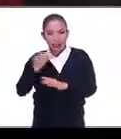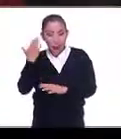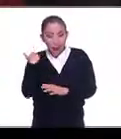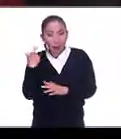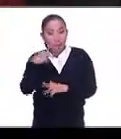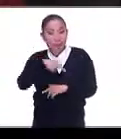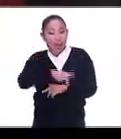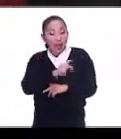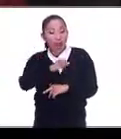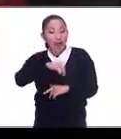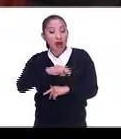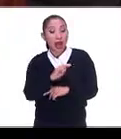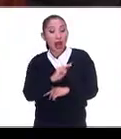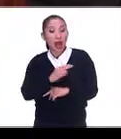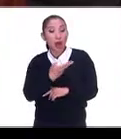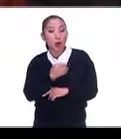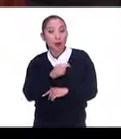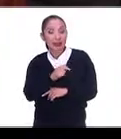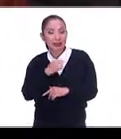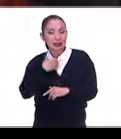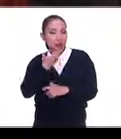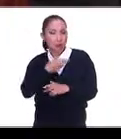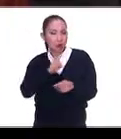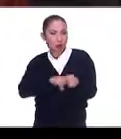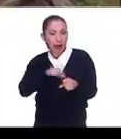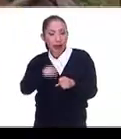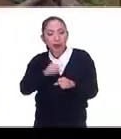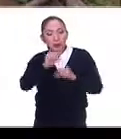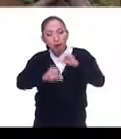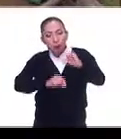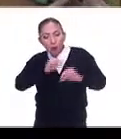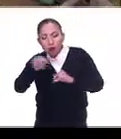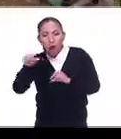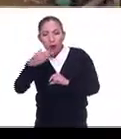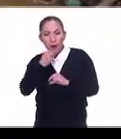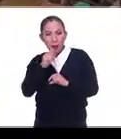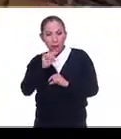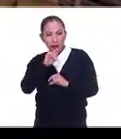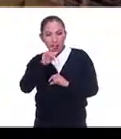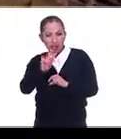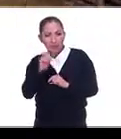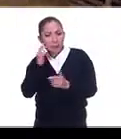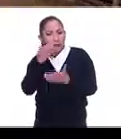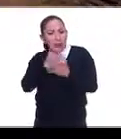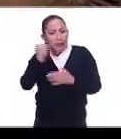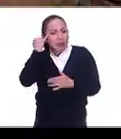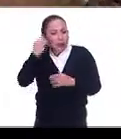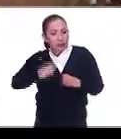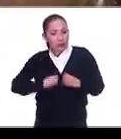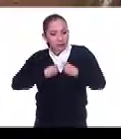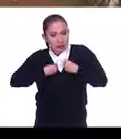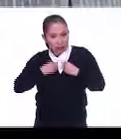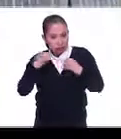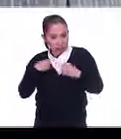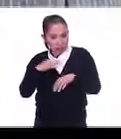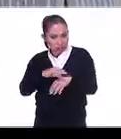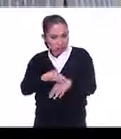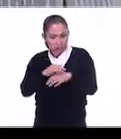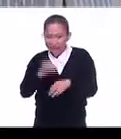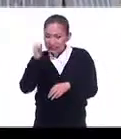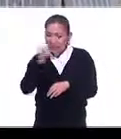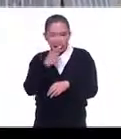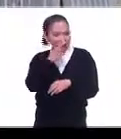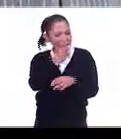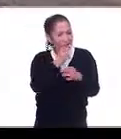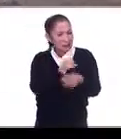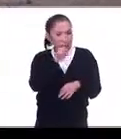dominó el náhuatl clásico y luego se fue acercando a los indios vivos. Que siempre decía eso. Siempre